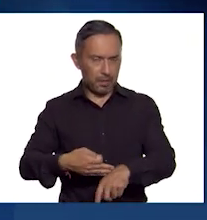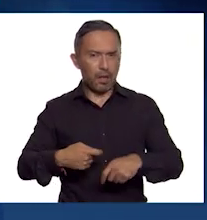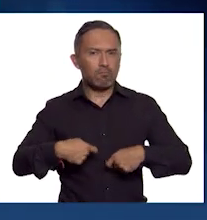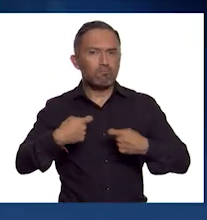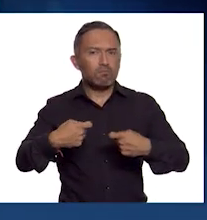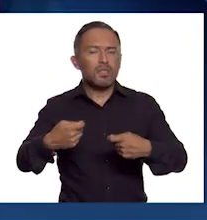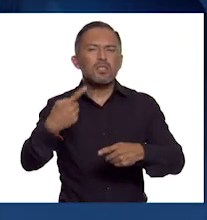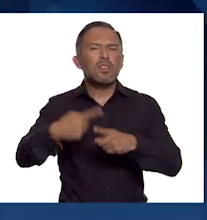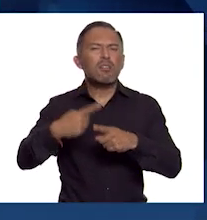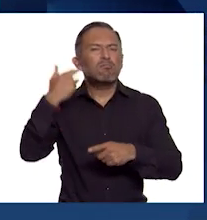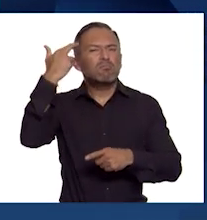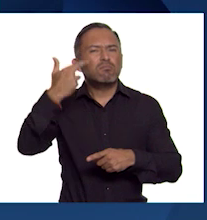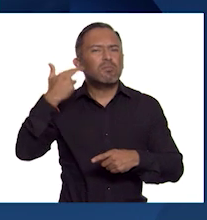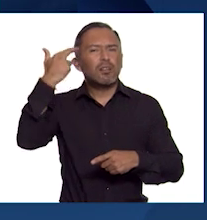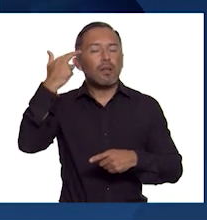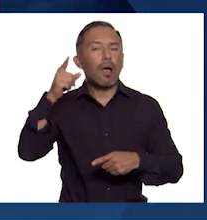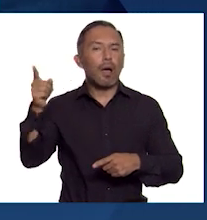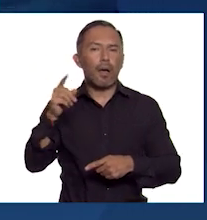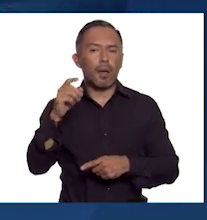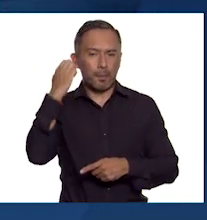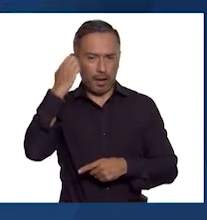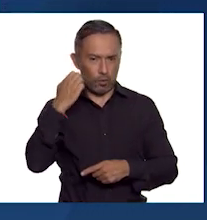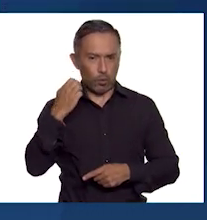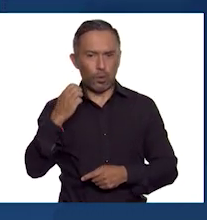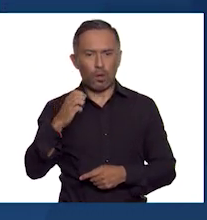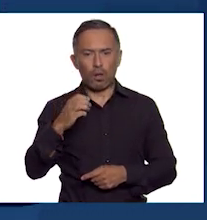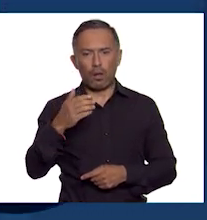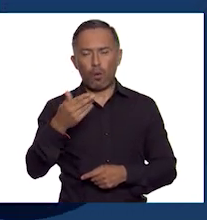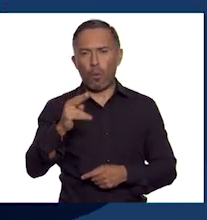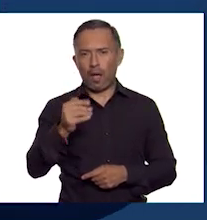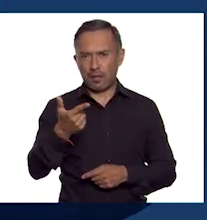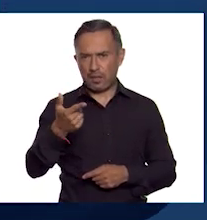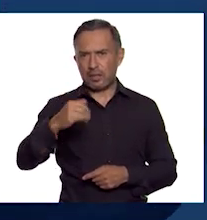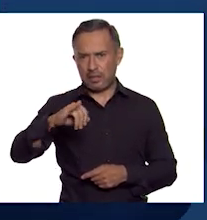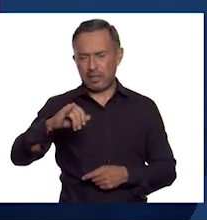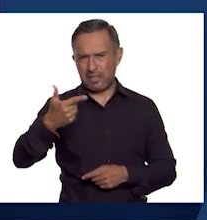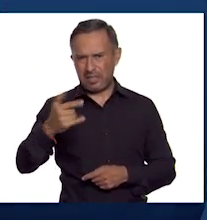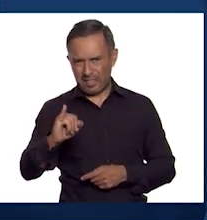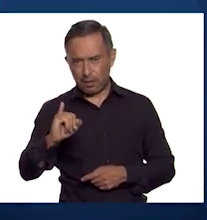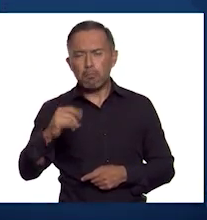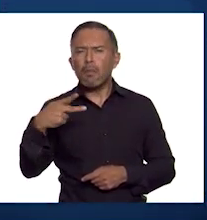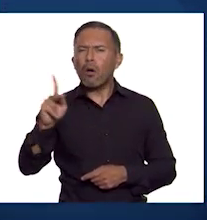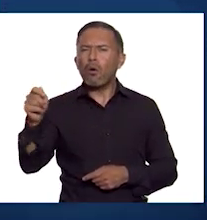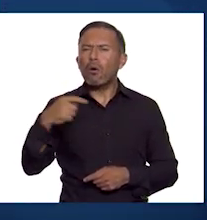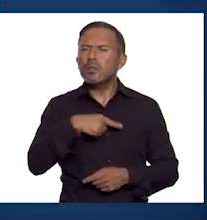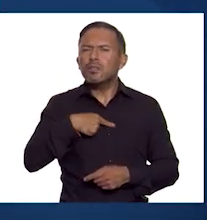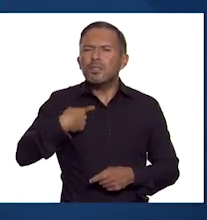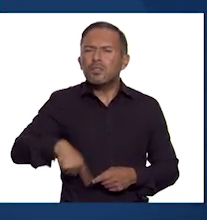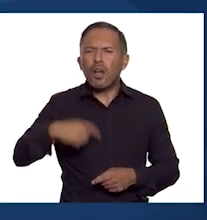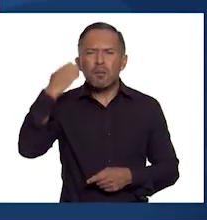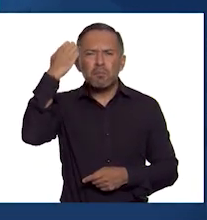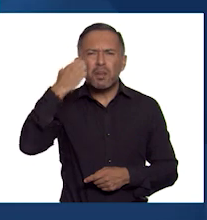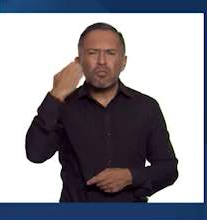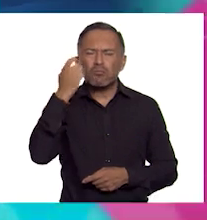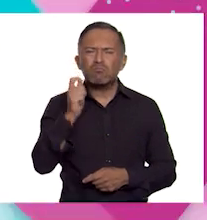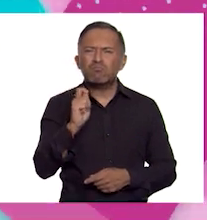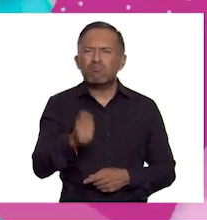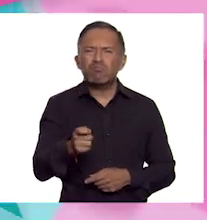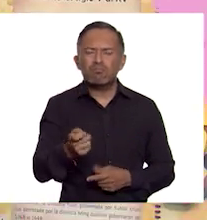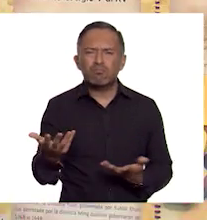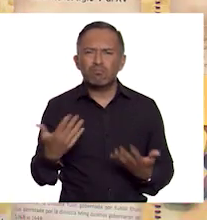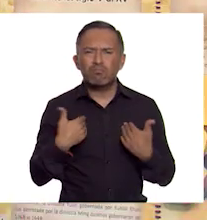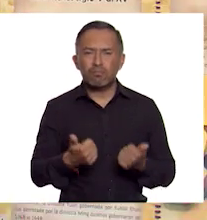de del emperador o Huangdi. Pero, ¿qué significa ser emperador chino? Una vez